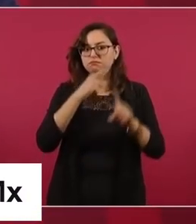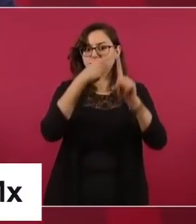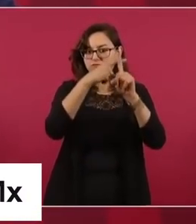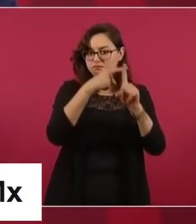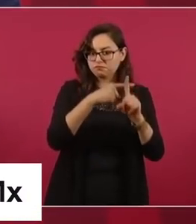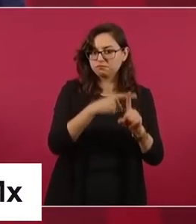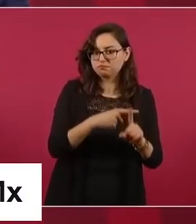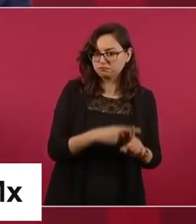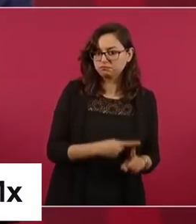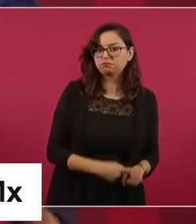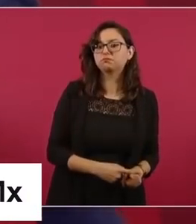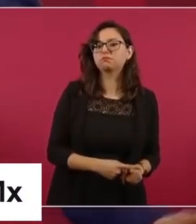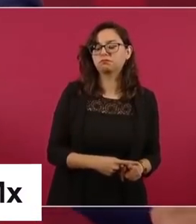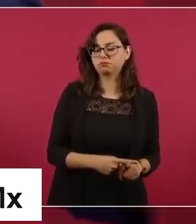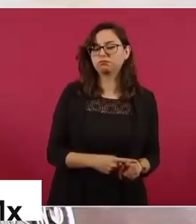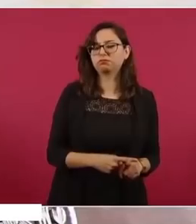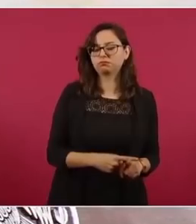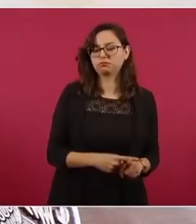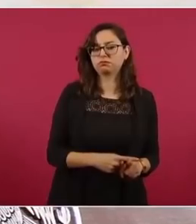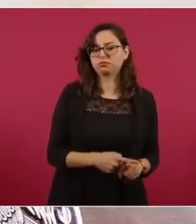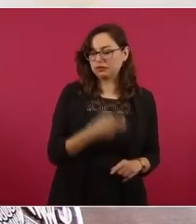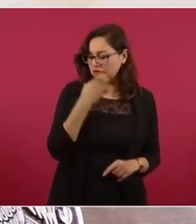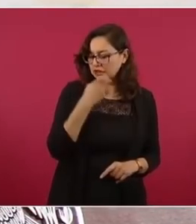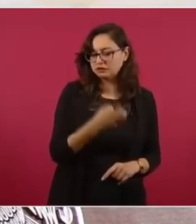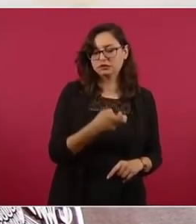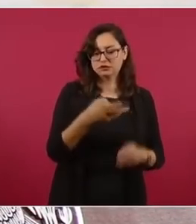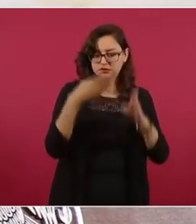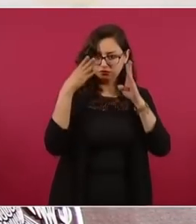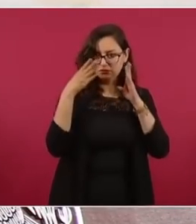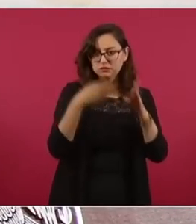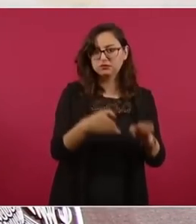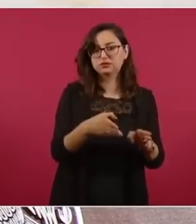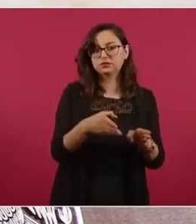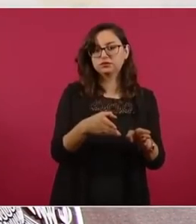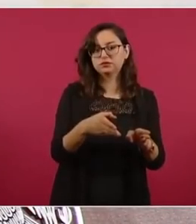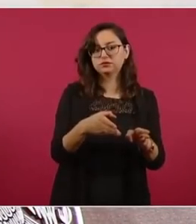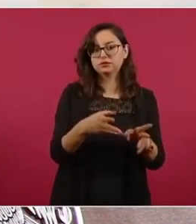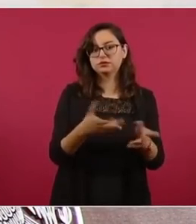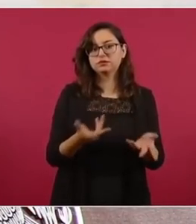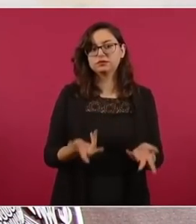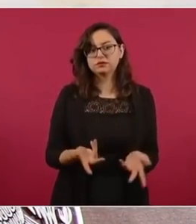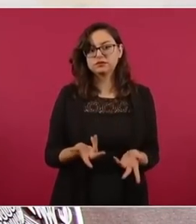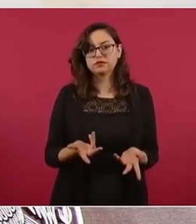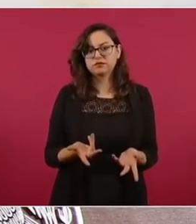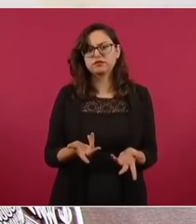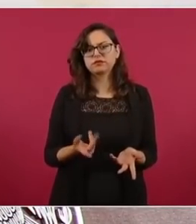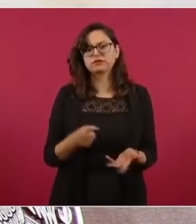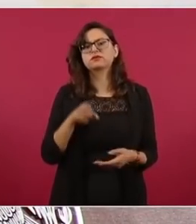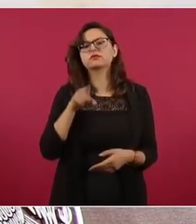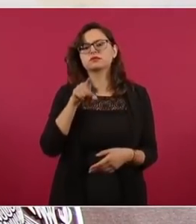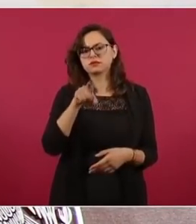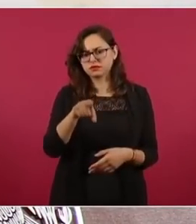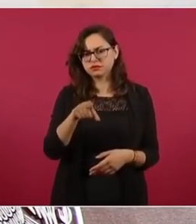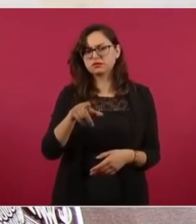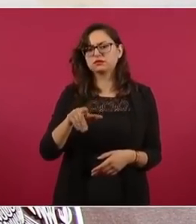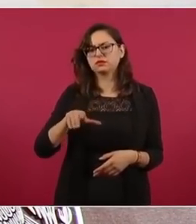tú has hecho mención a retórica,